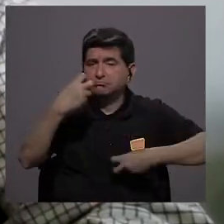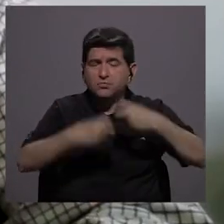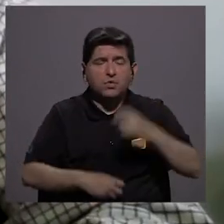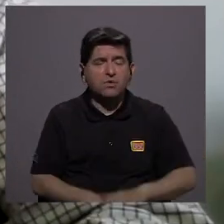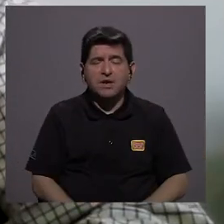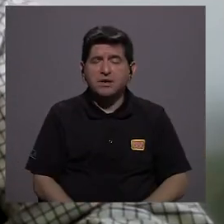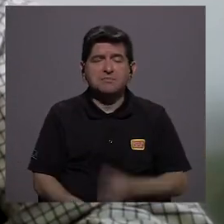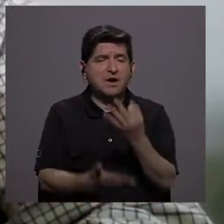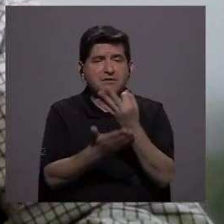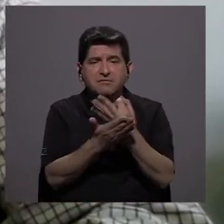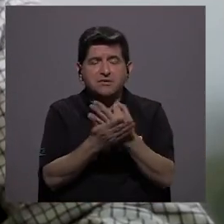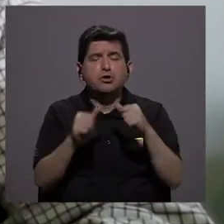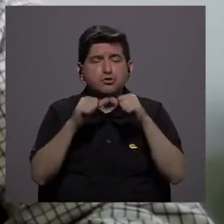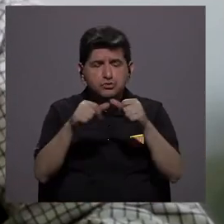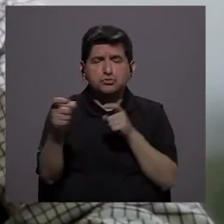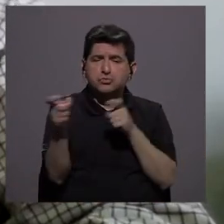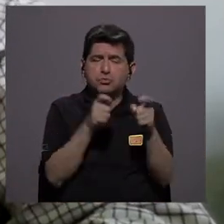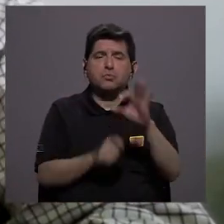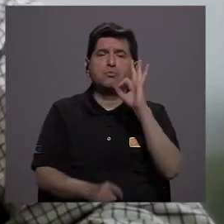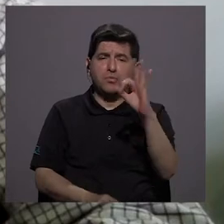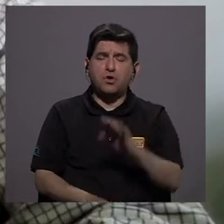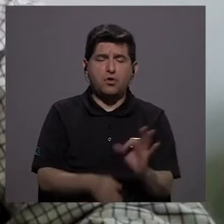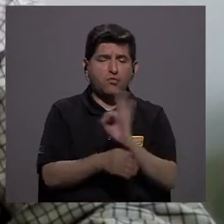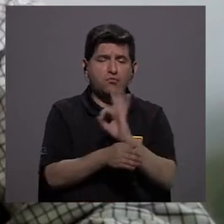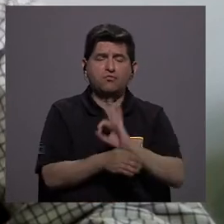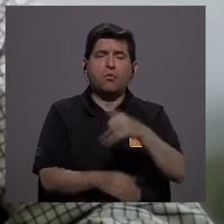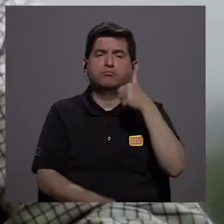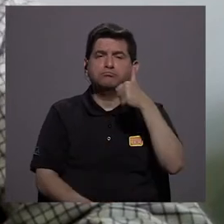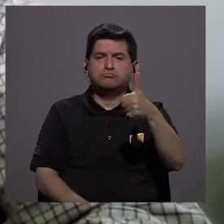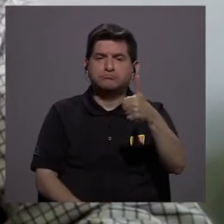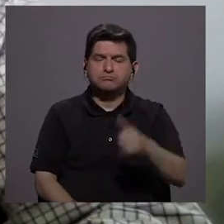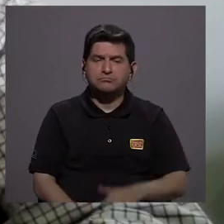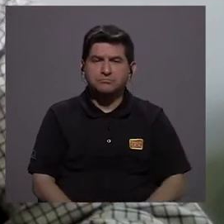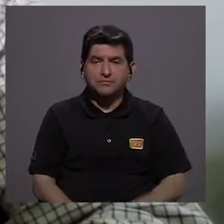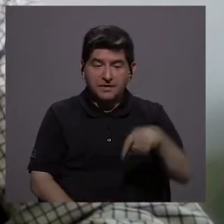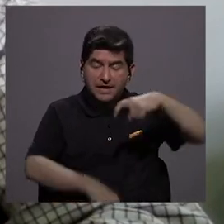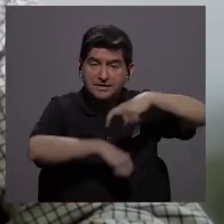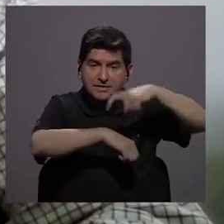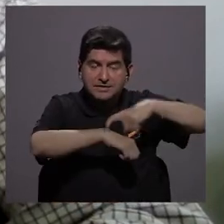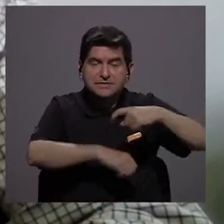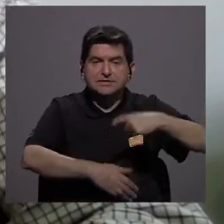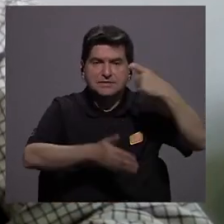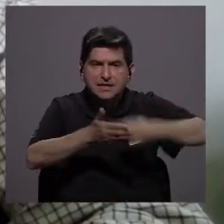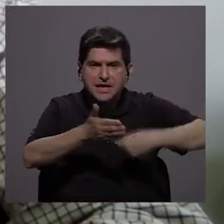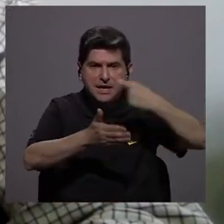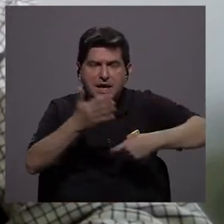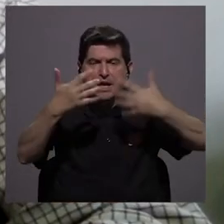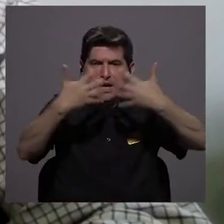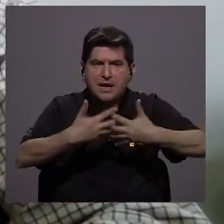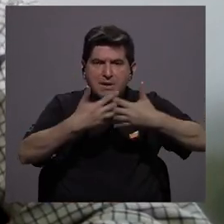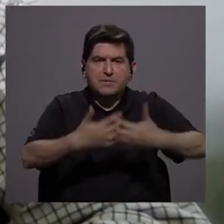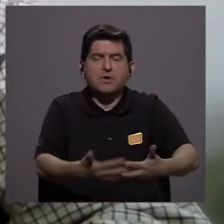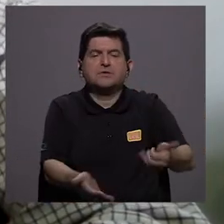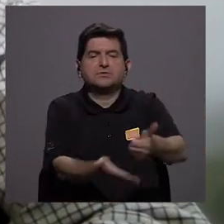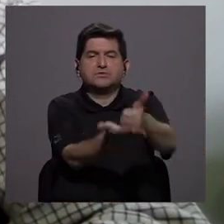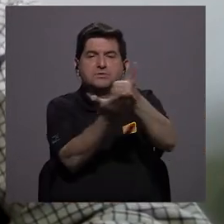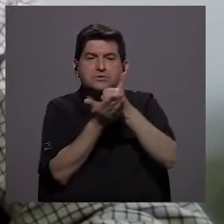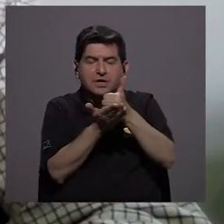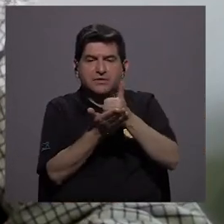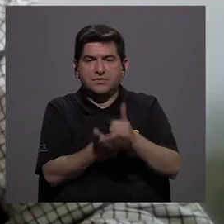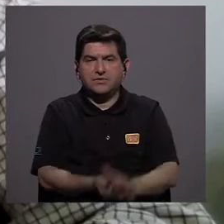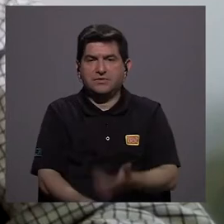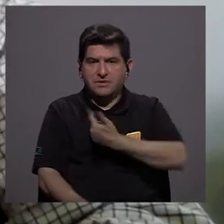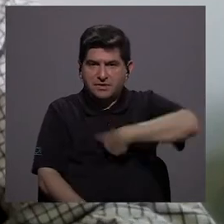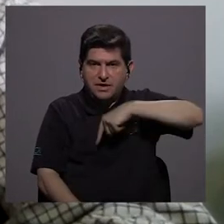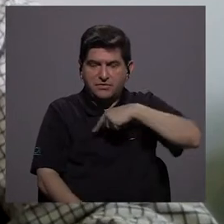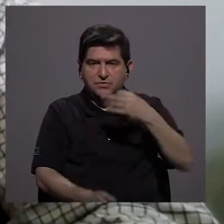ningún problema desde el punto de vista financiero, siguen manejándose muy bien, siguen funcionando muy bien. Y más bien, en este momento, los impuestos de esas empresas nos ayudarían